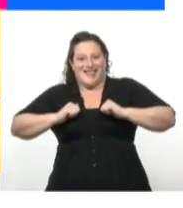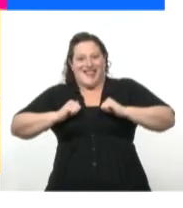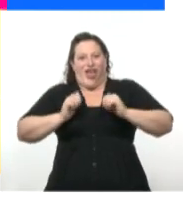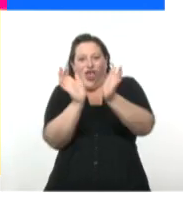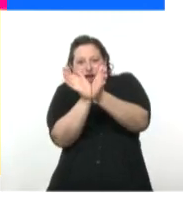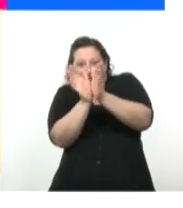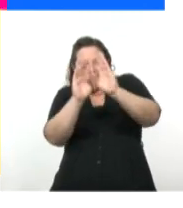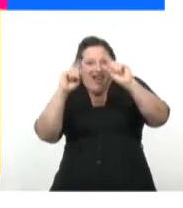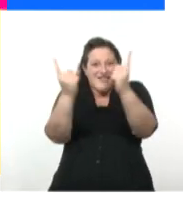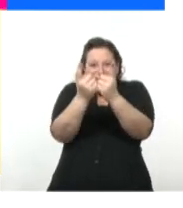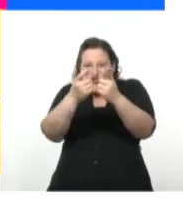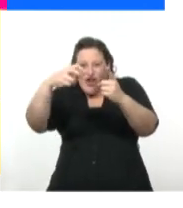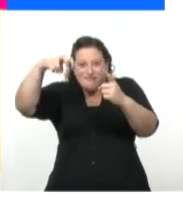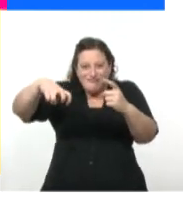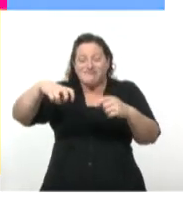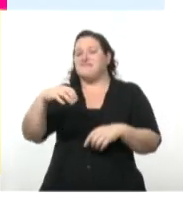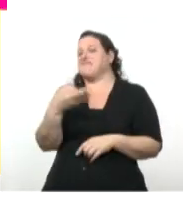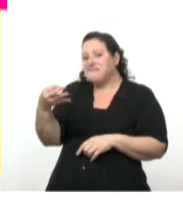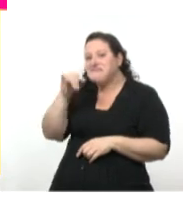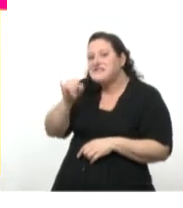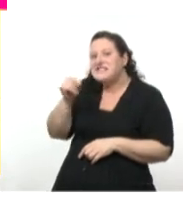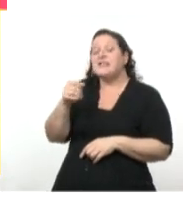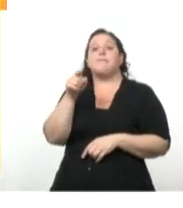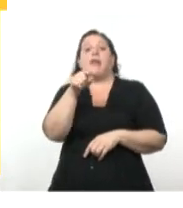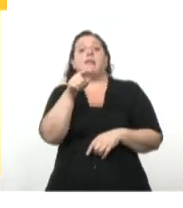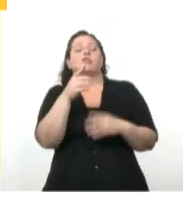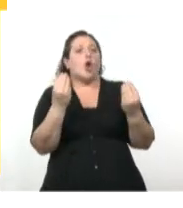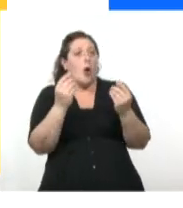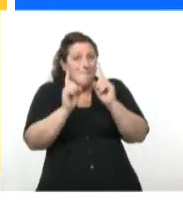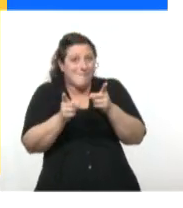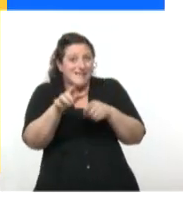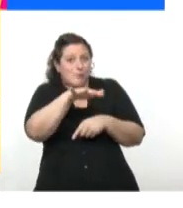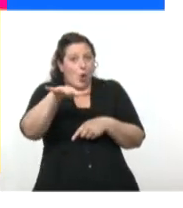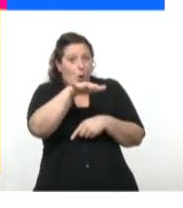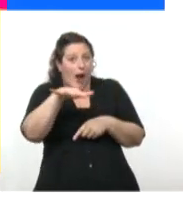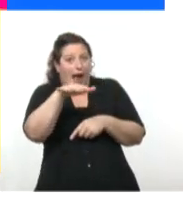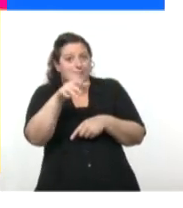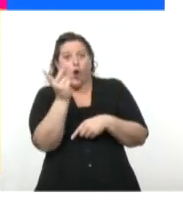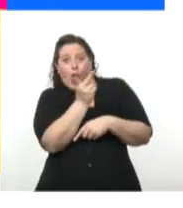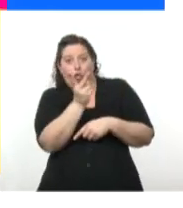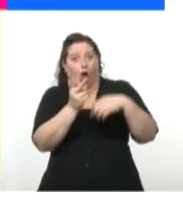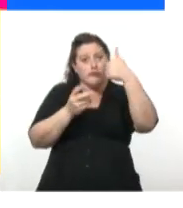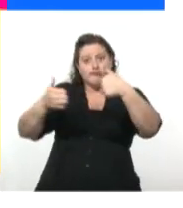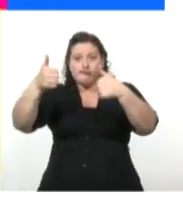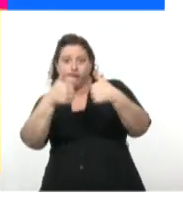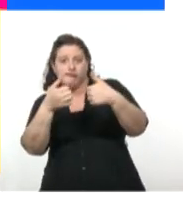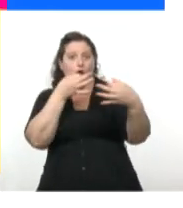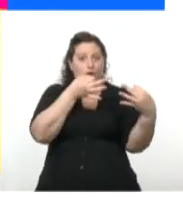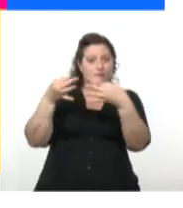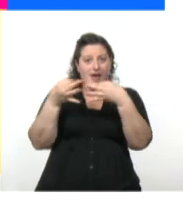Ahí es donde teníamos las charlas cuando me llamaba para proponerme alguna historia nueva.